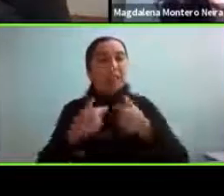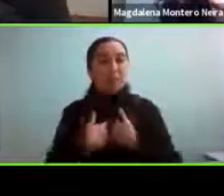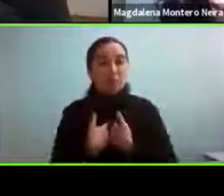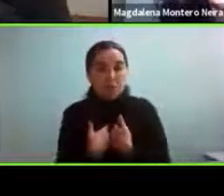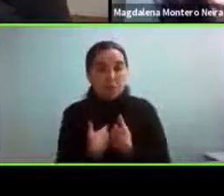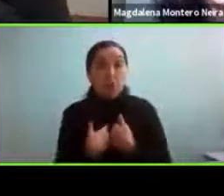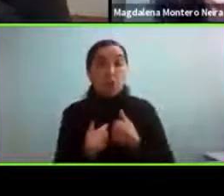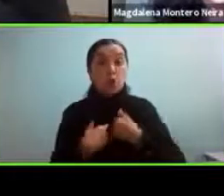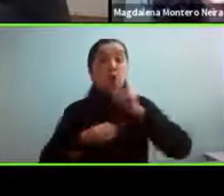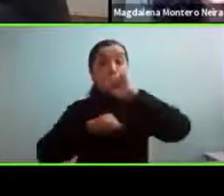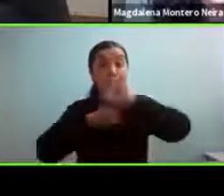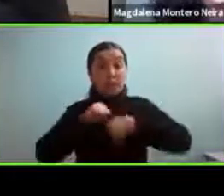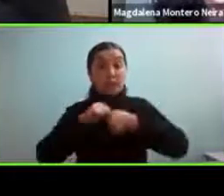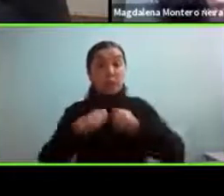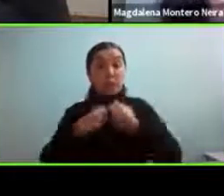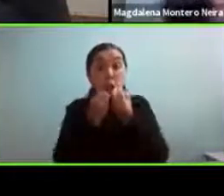autismo